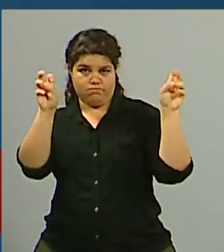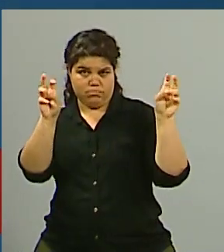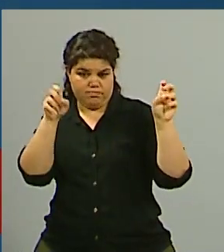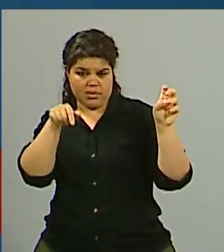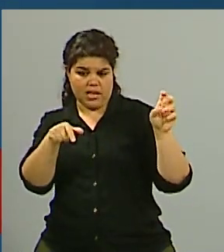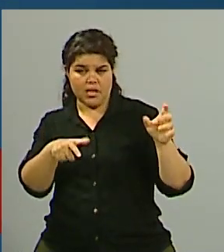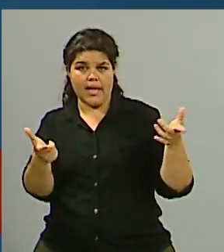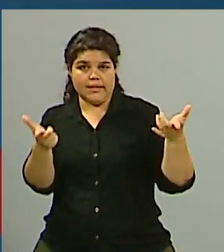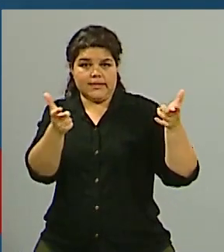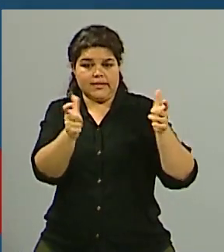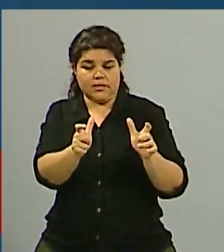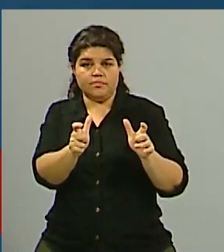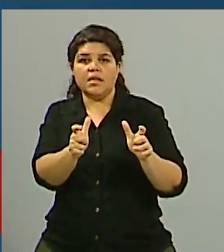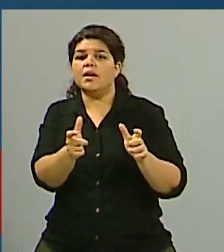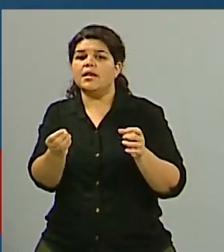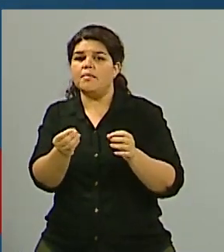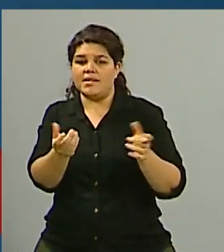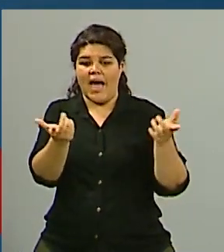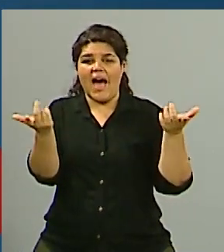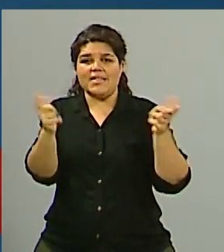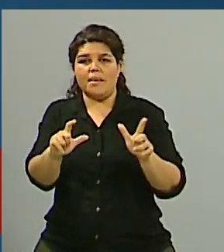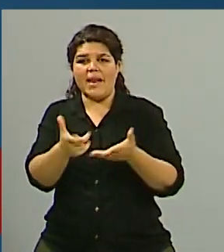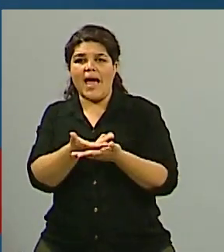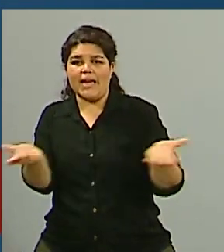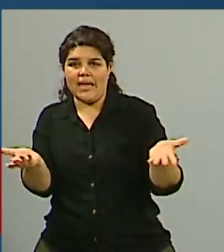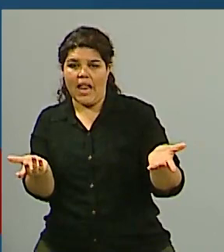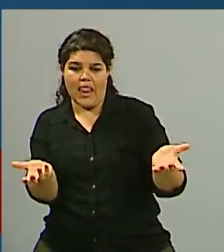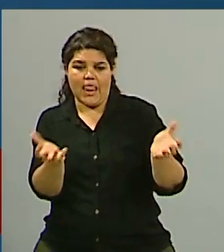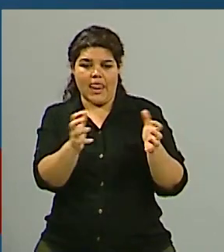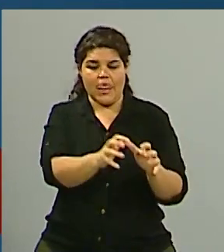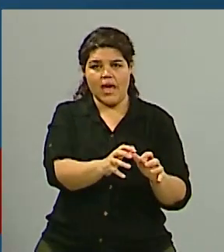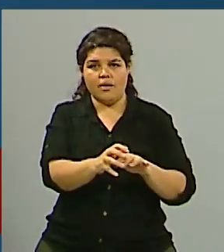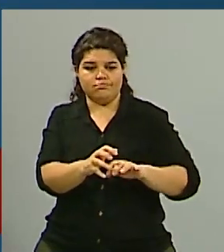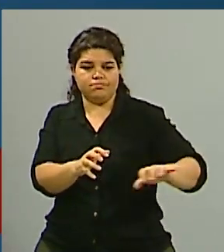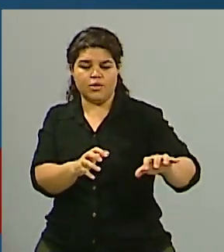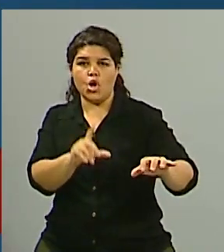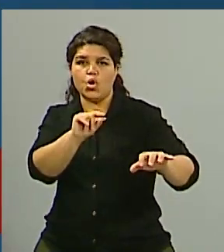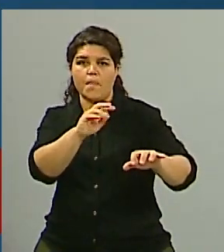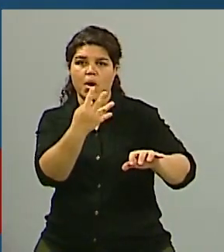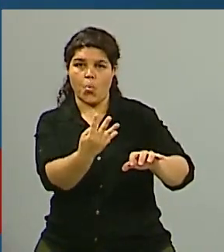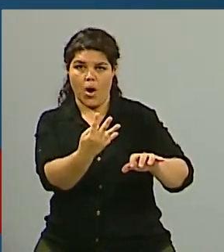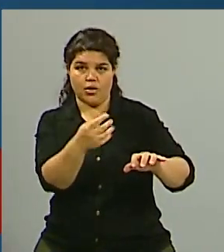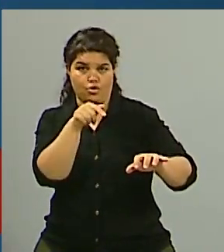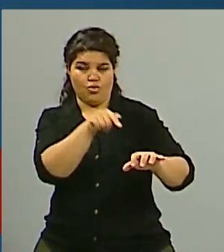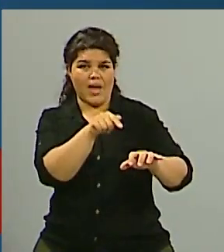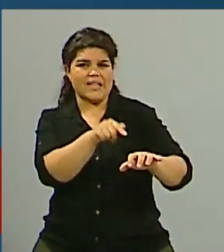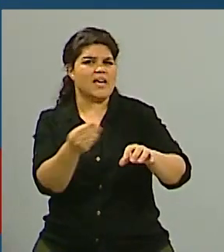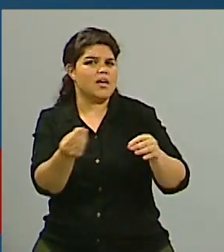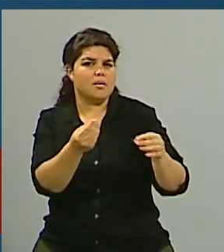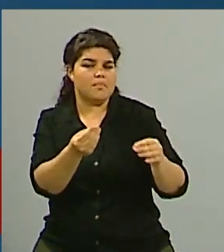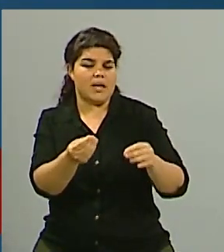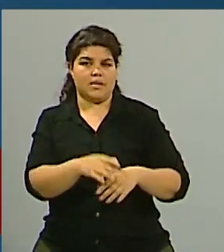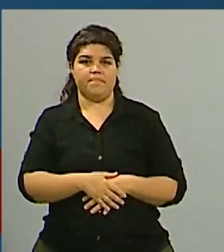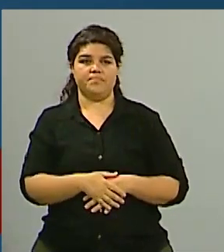de una de las comisiones de la Asamblea General, que es la cuarta comisión, que es la comisión que repasa los casos de